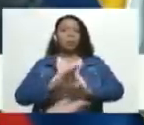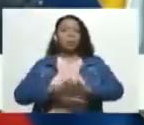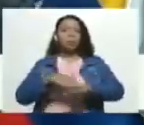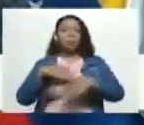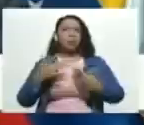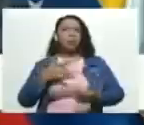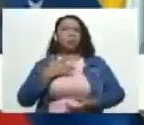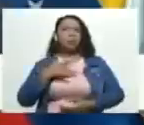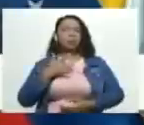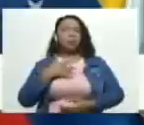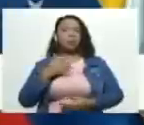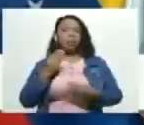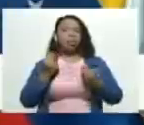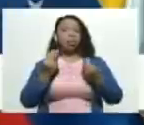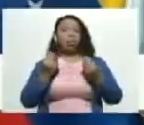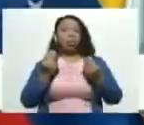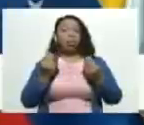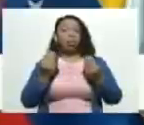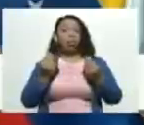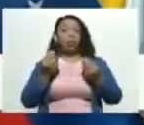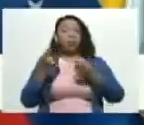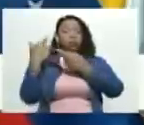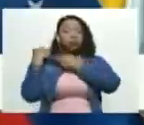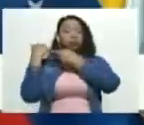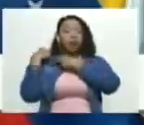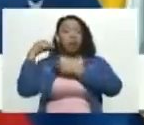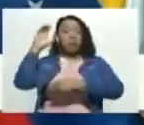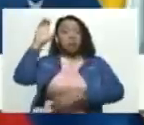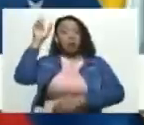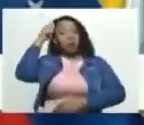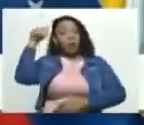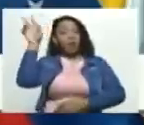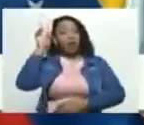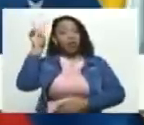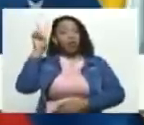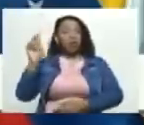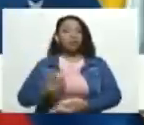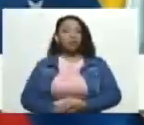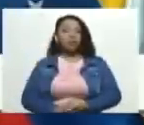dinero correspondiente a la nación al pueblo de Venezuela